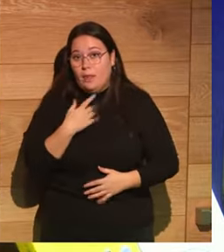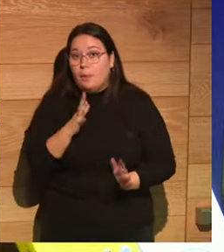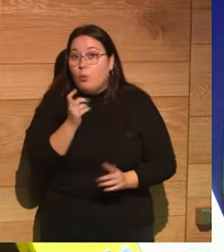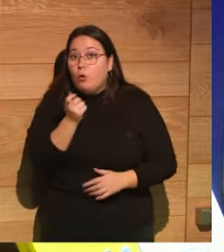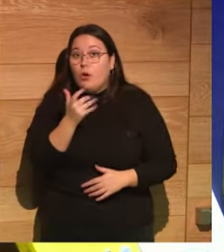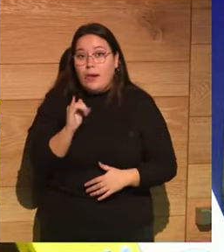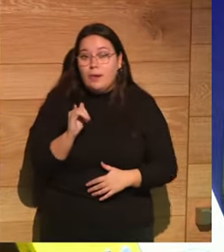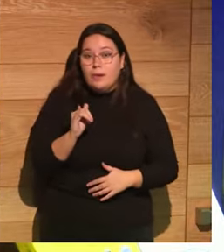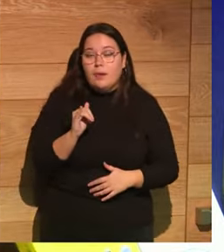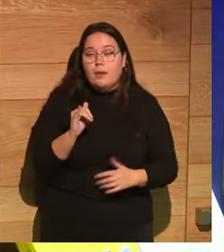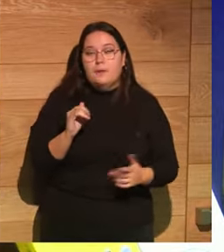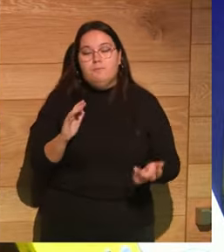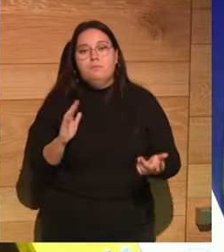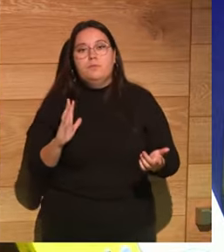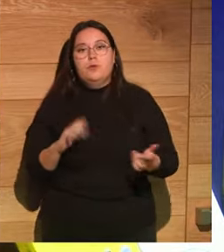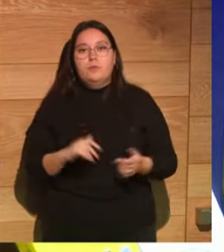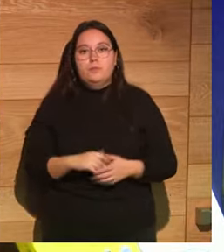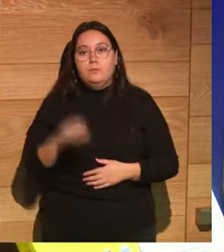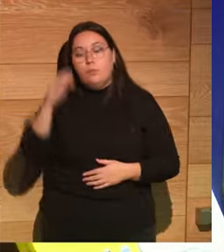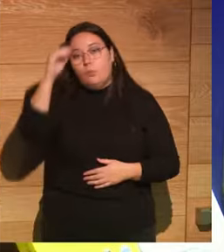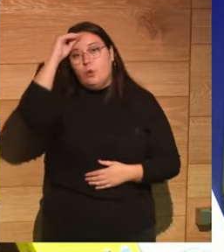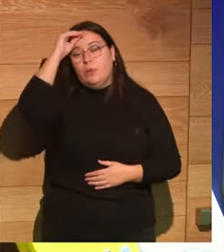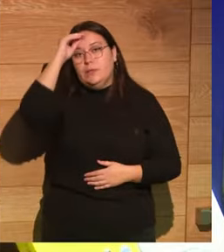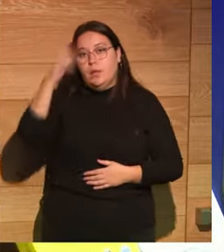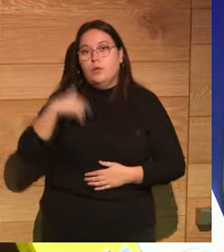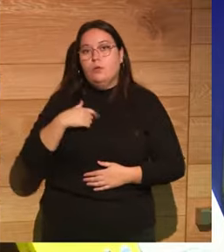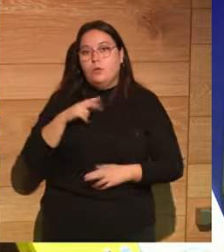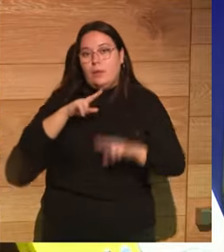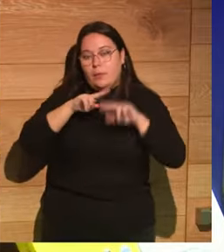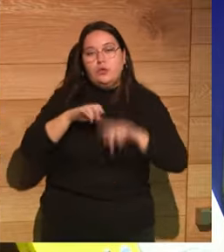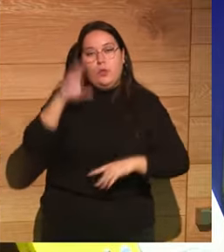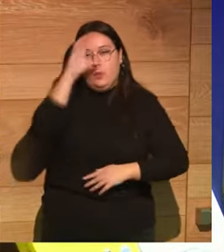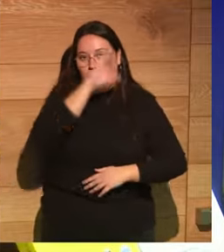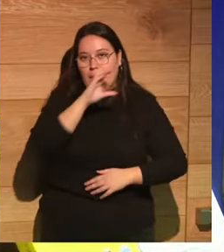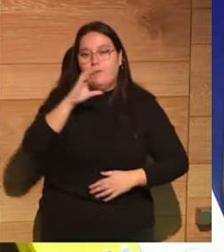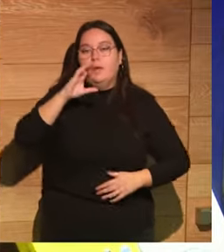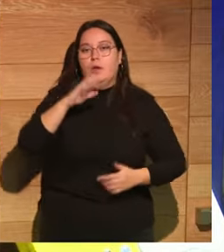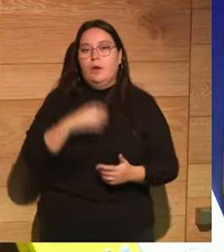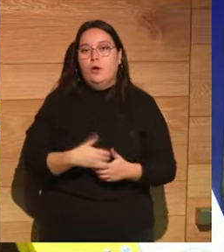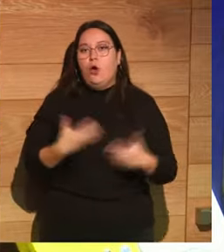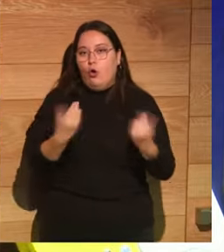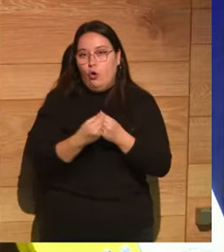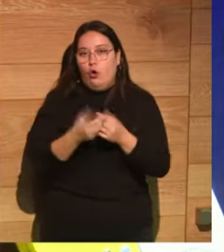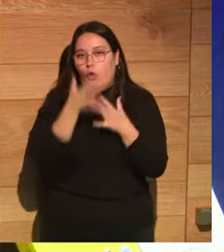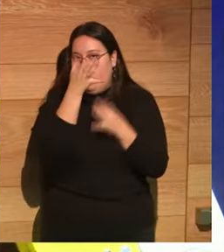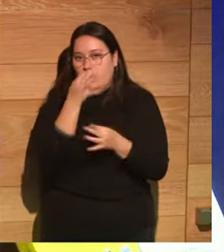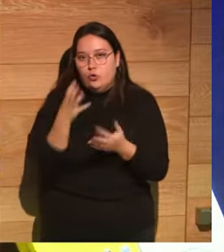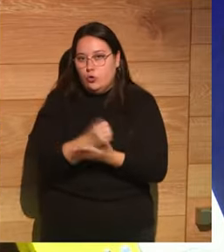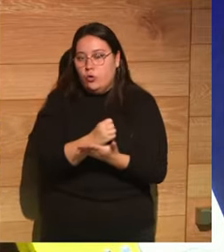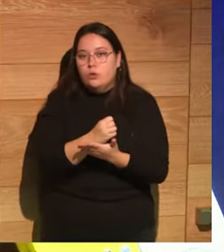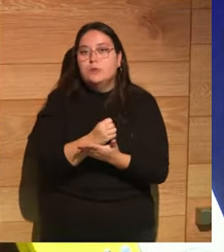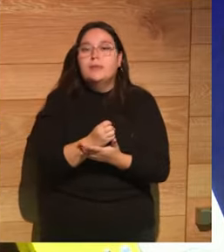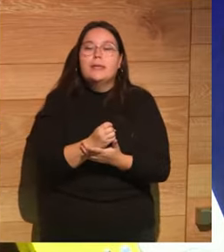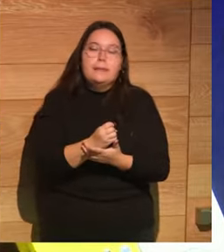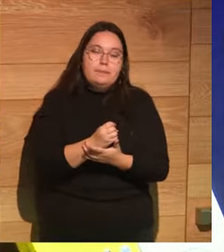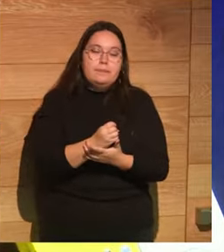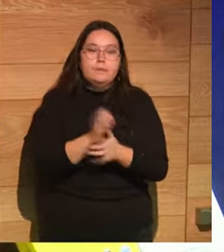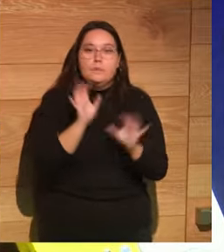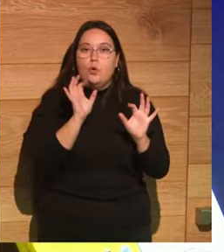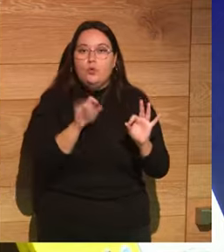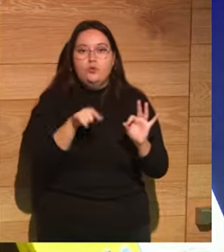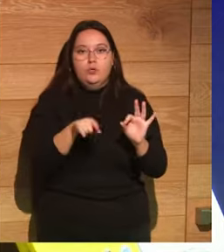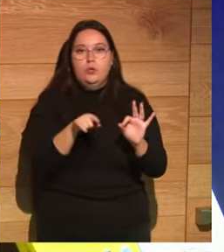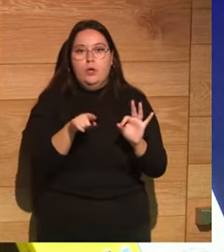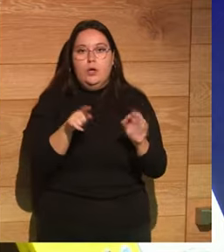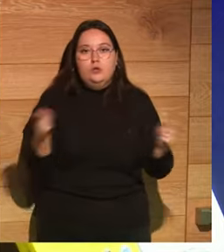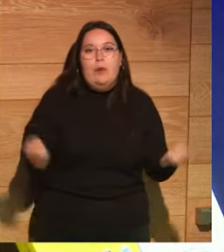que tenemos nos llevan a pensar en una investigación ya científica y con todos los datos posibles que precisamente esto es una